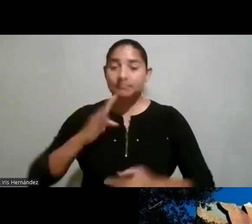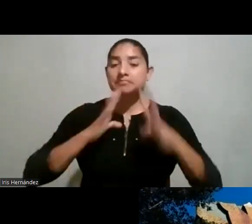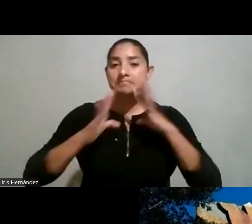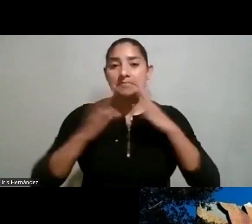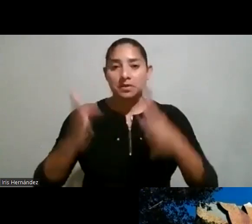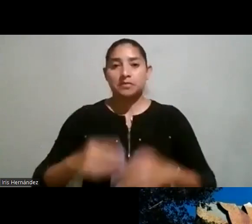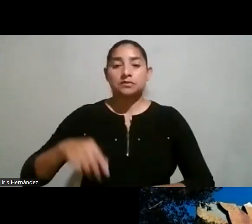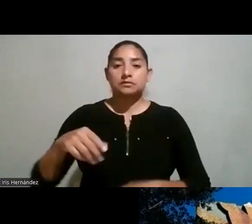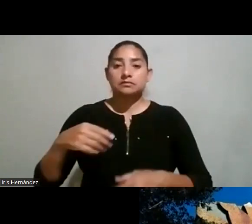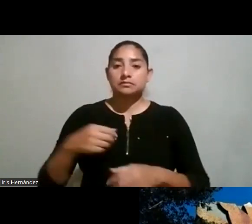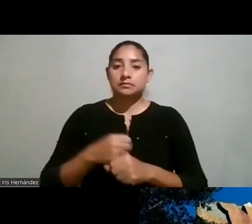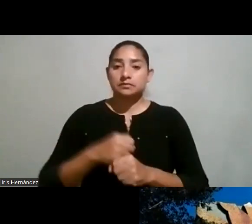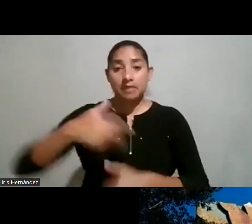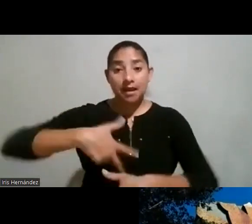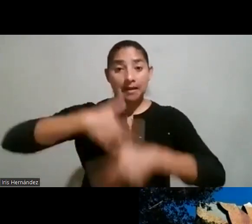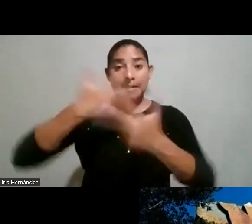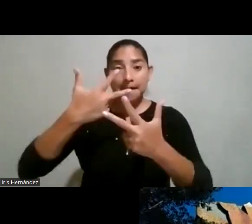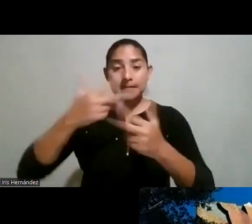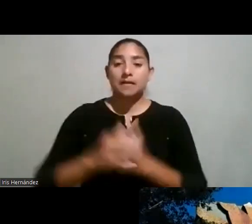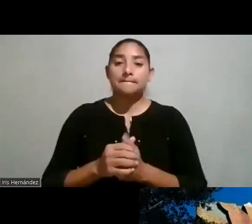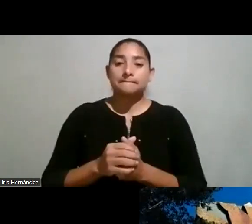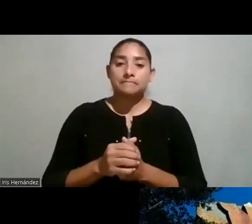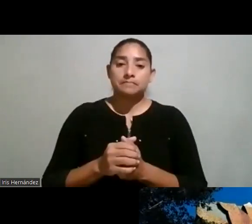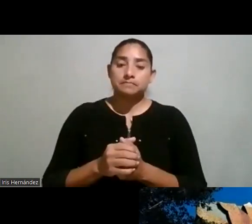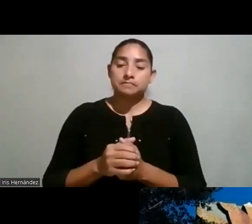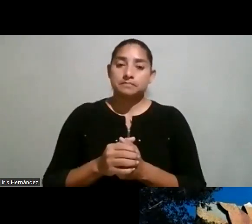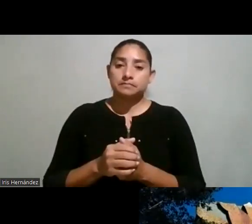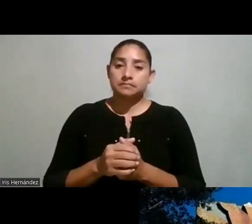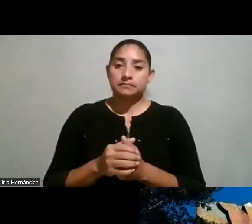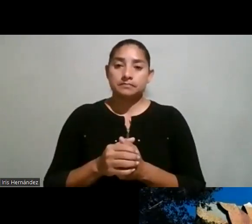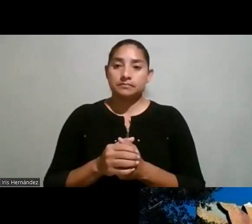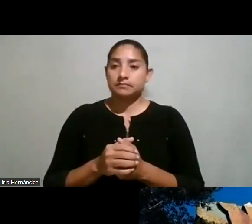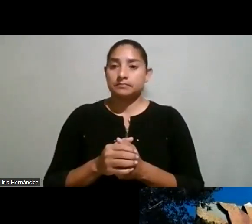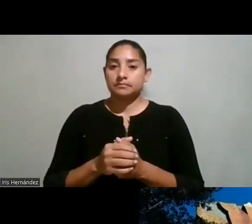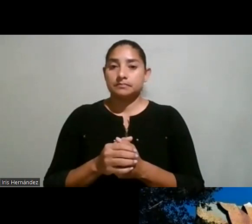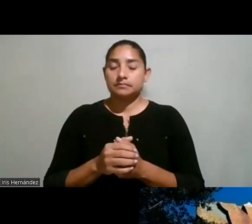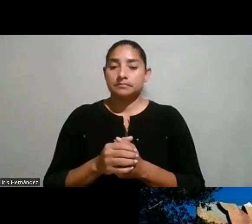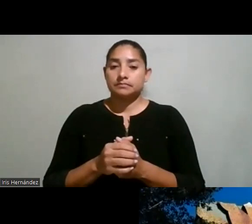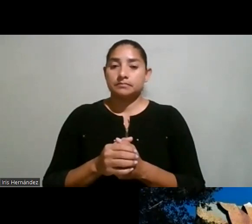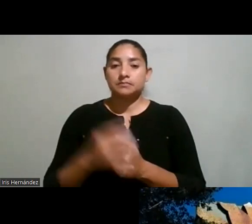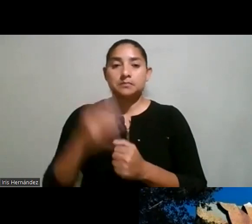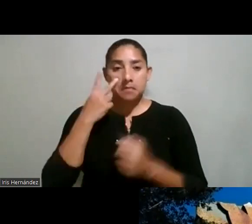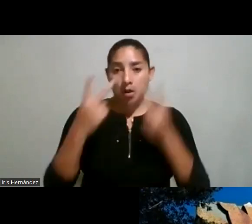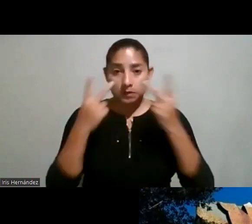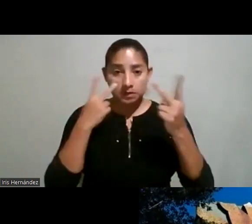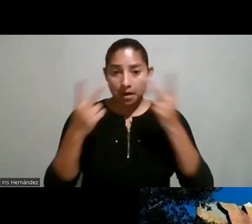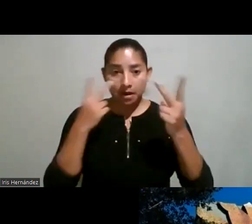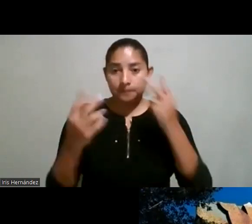habilitar la cámara no sé si en algún momento lo vamos a poder observar